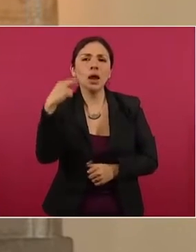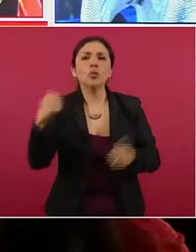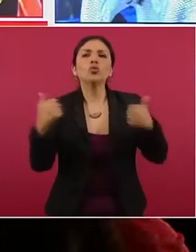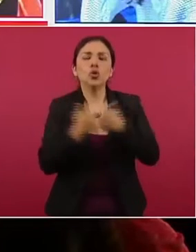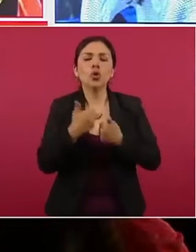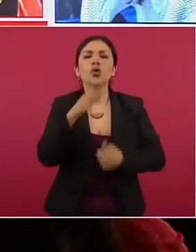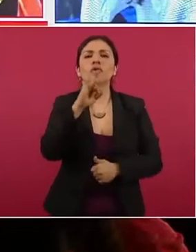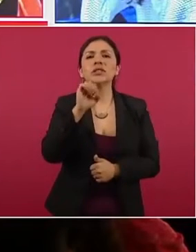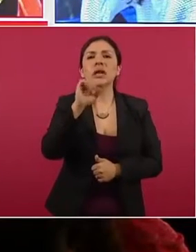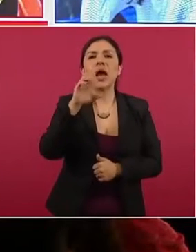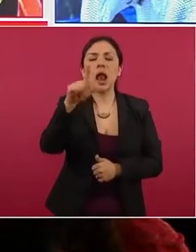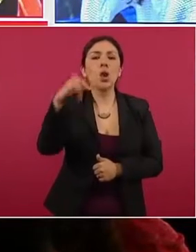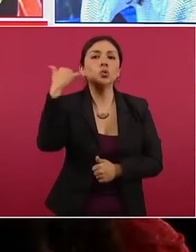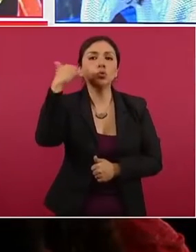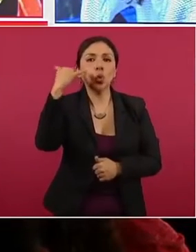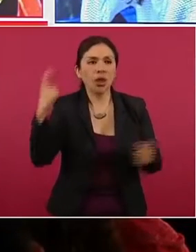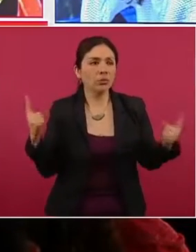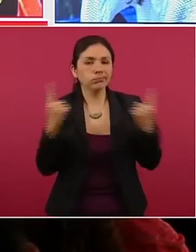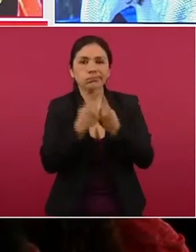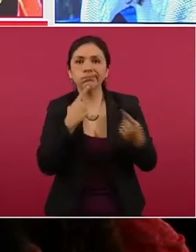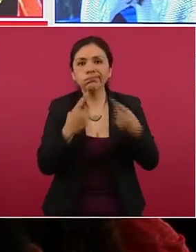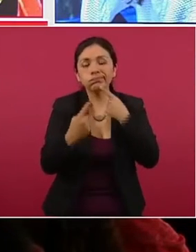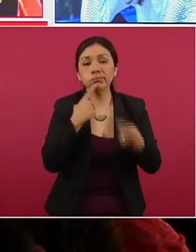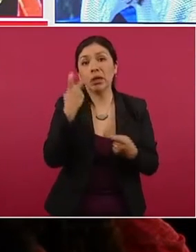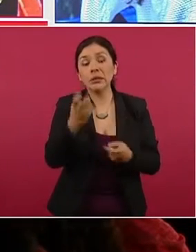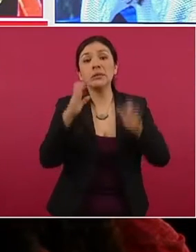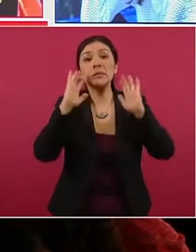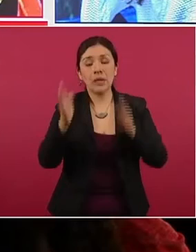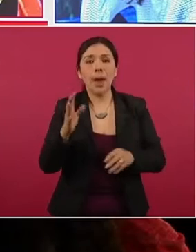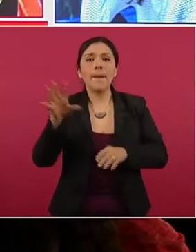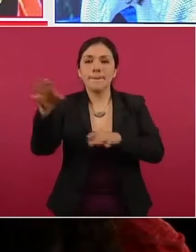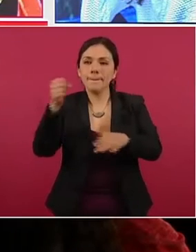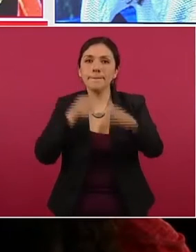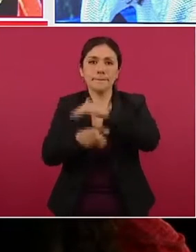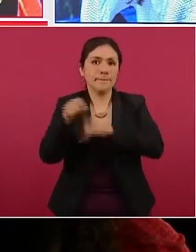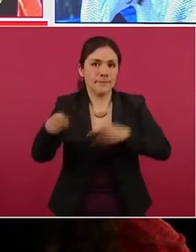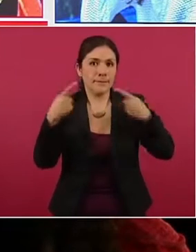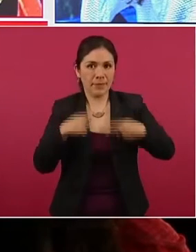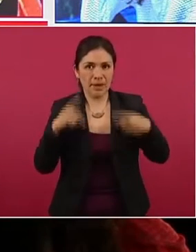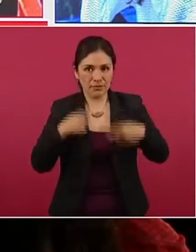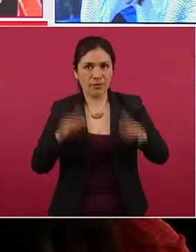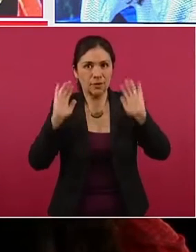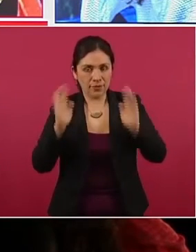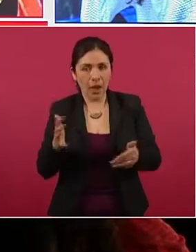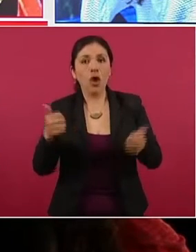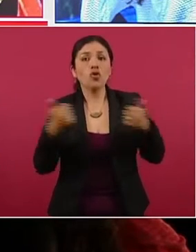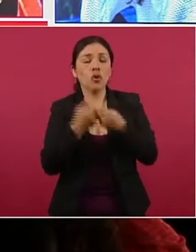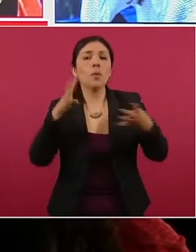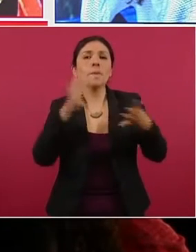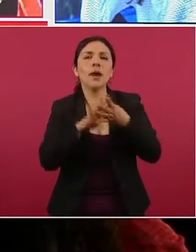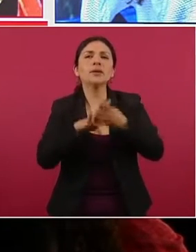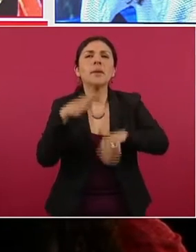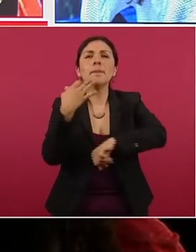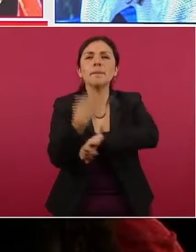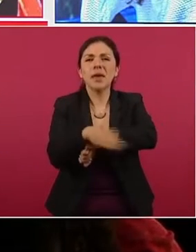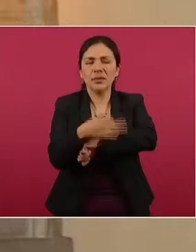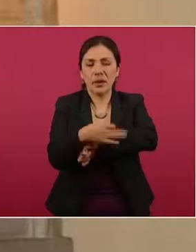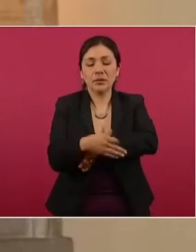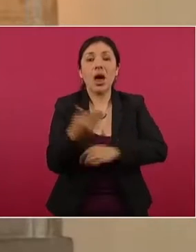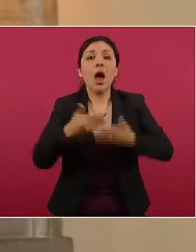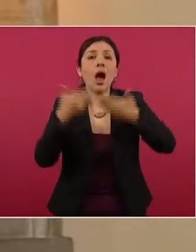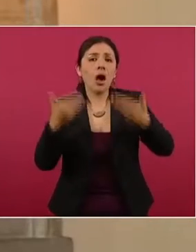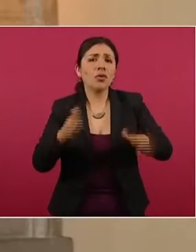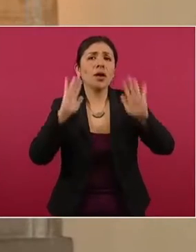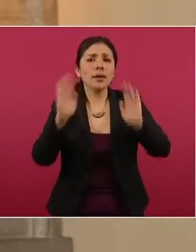con la Fiscalía de Yucatán. Ya se logró la imputación, la medida cautelar de prisión preventiva y ya se